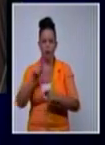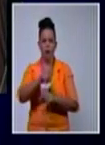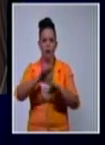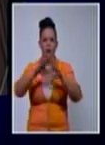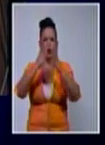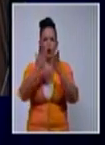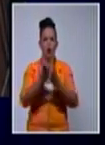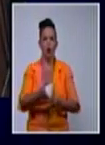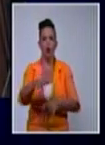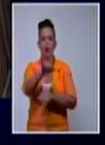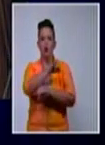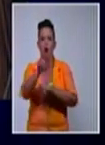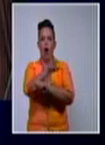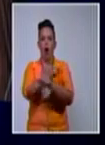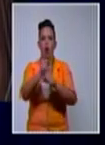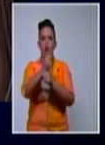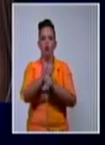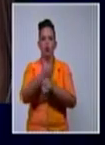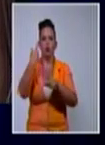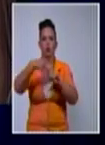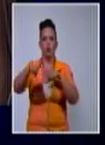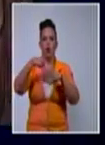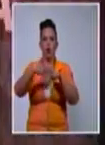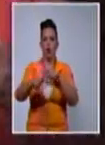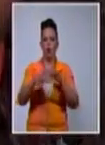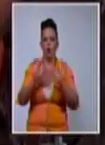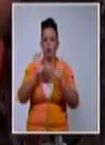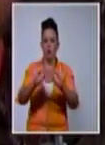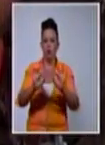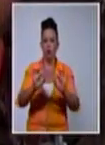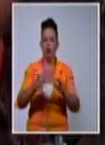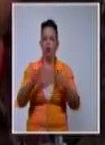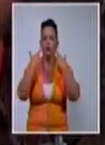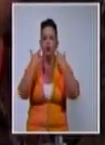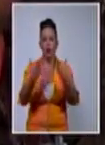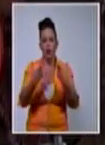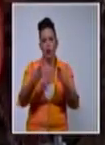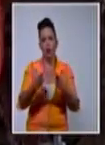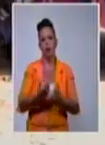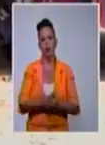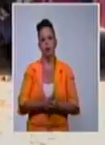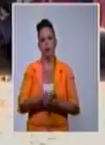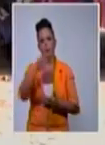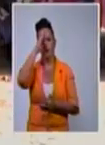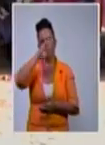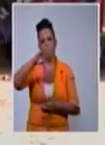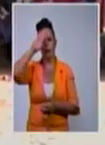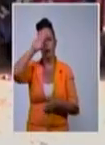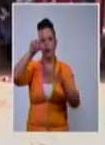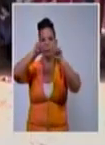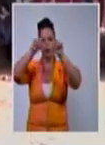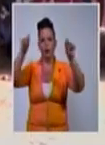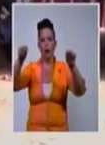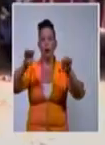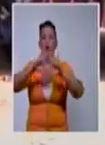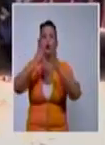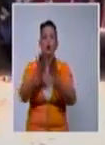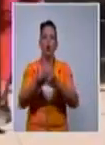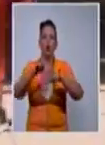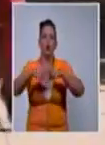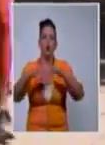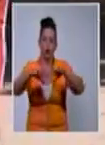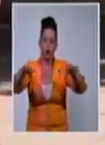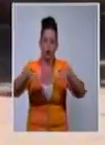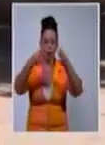también cuenta en esta escalada provocadora. Todo ello en el contexto de la crisis económica que vive el país, a causa del